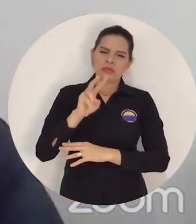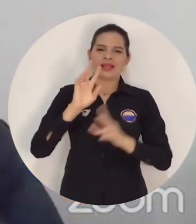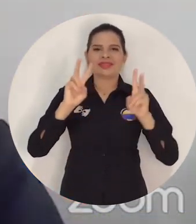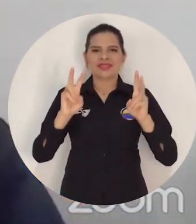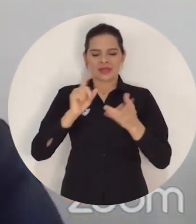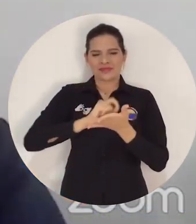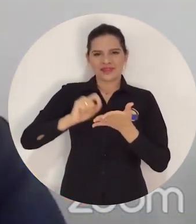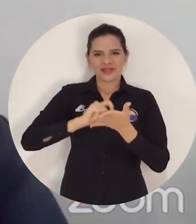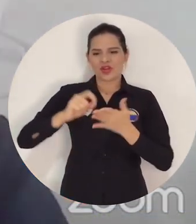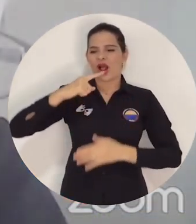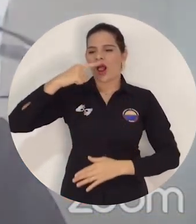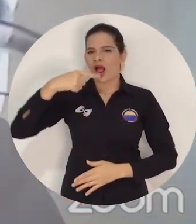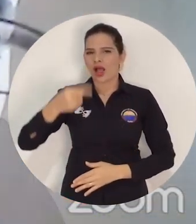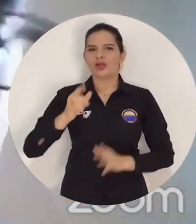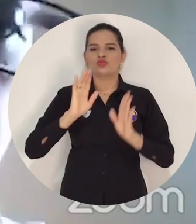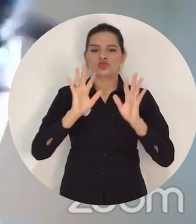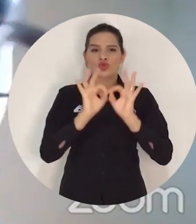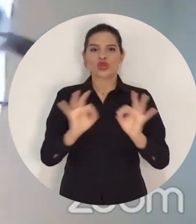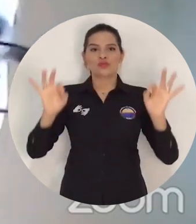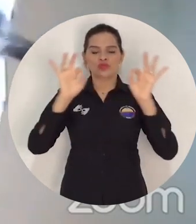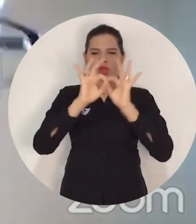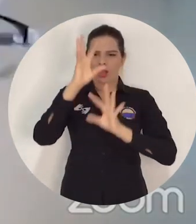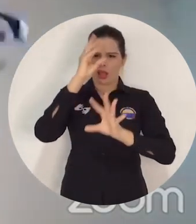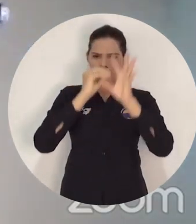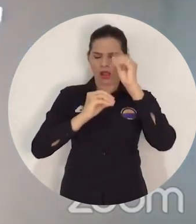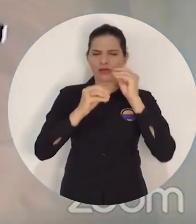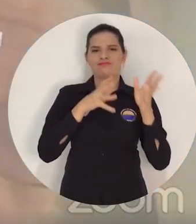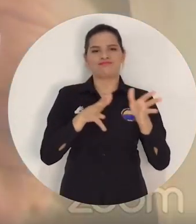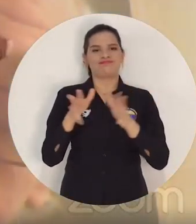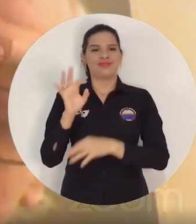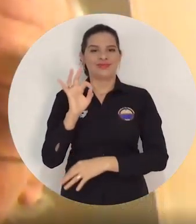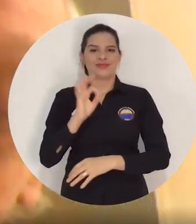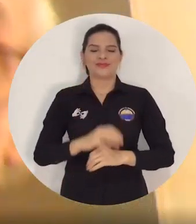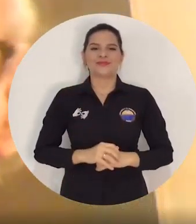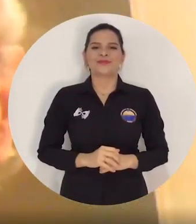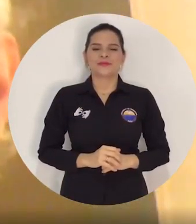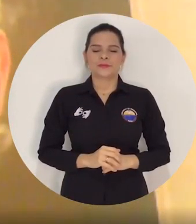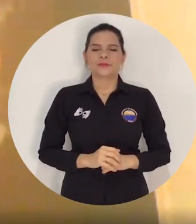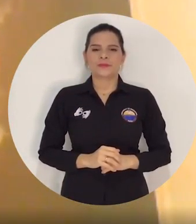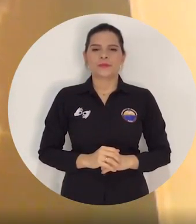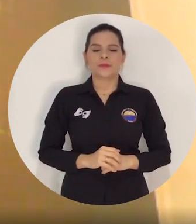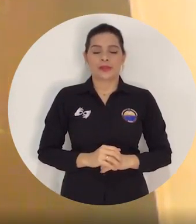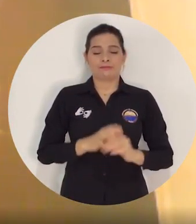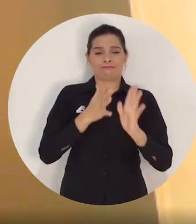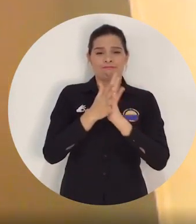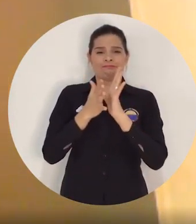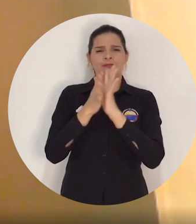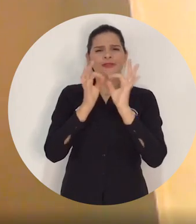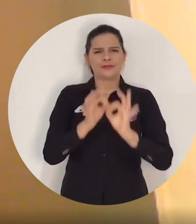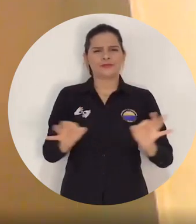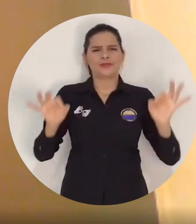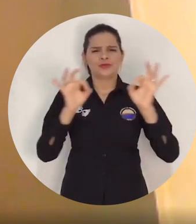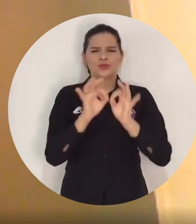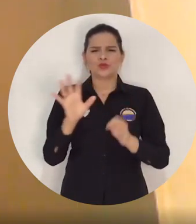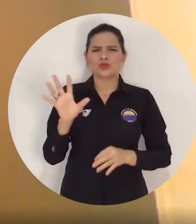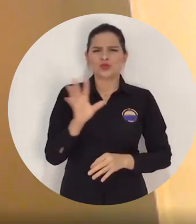El Centro para la Regionalización de la Educación y las Oportunidades CREO y la Facultad de Ciencias de la Educación fueron los encargados de conectar a